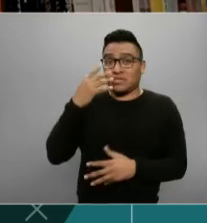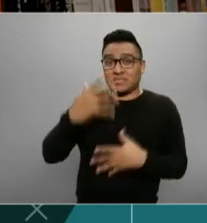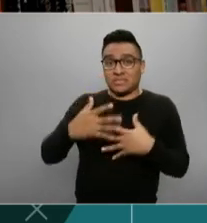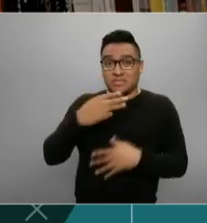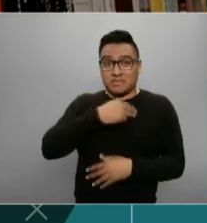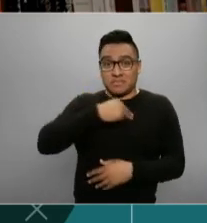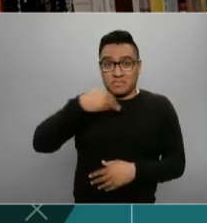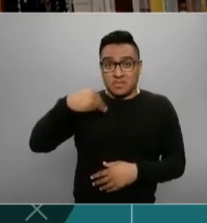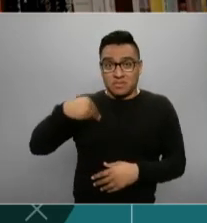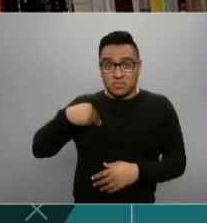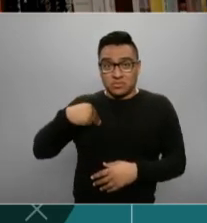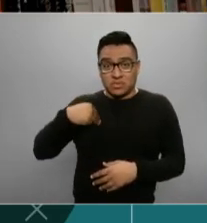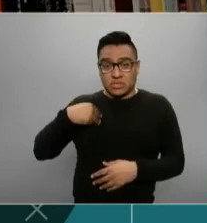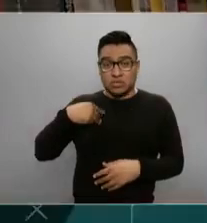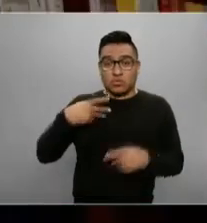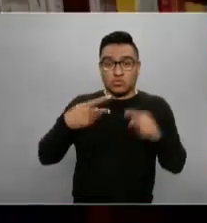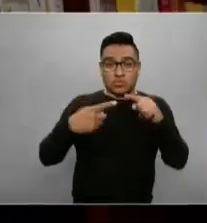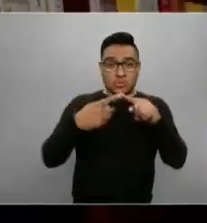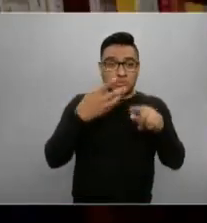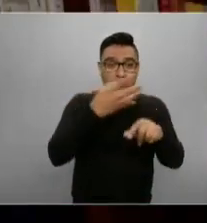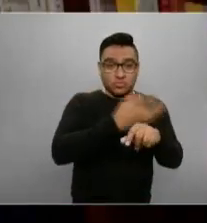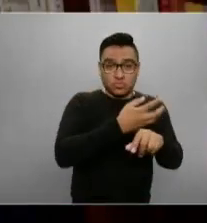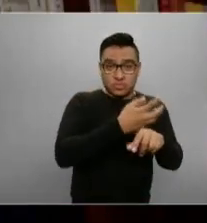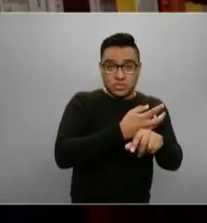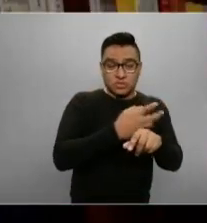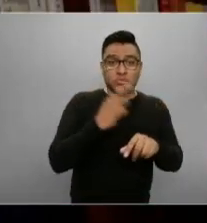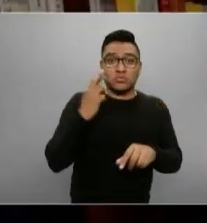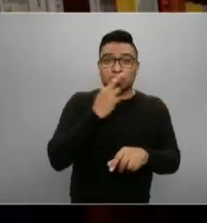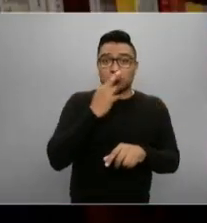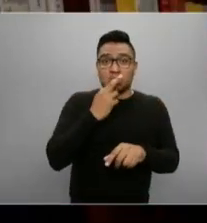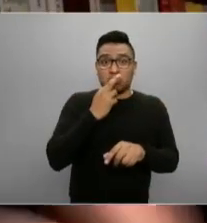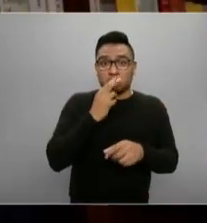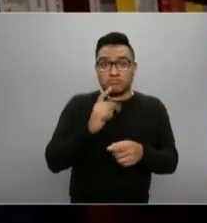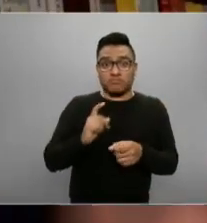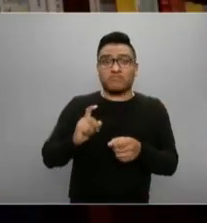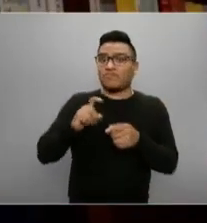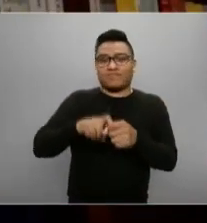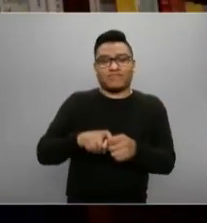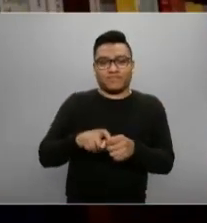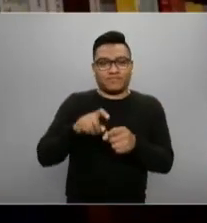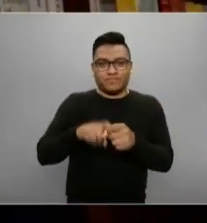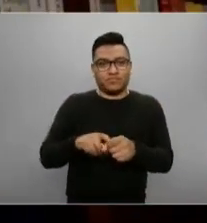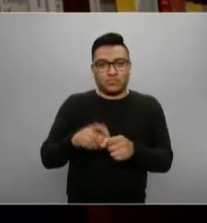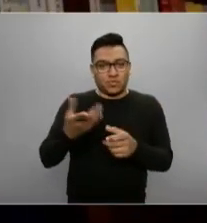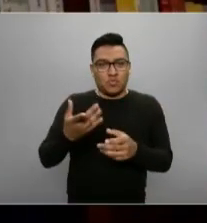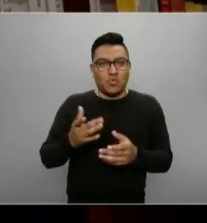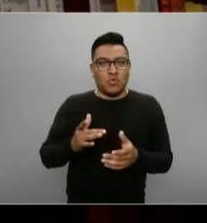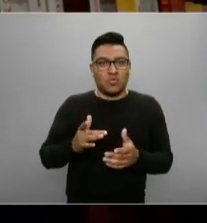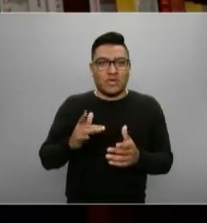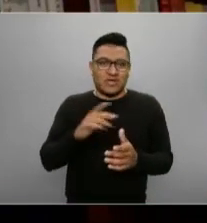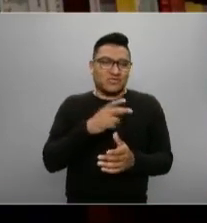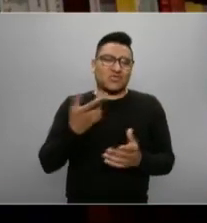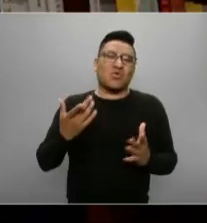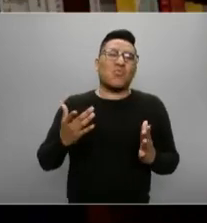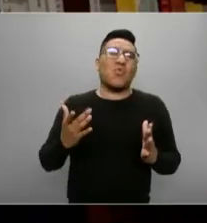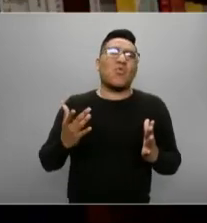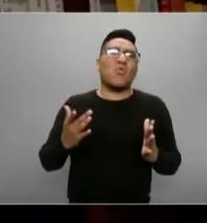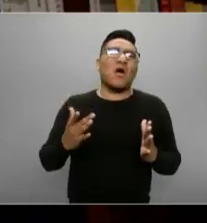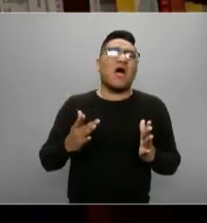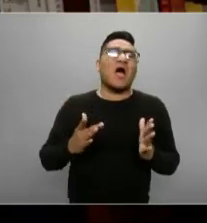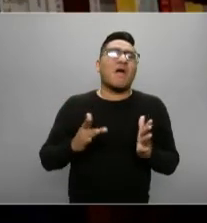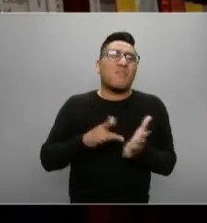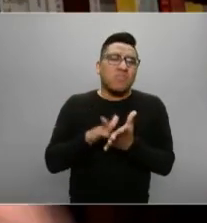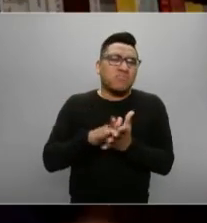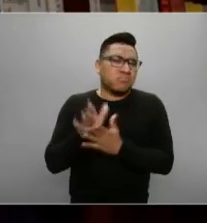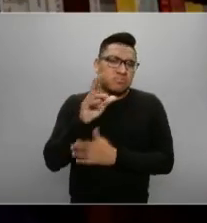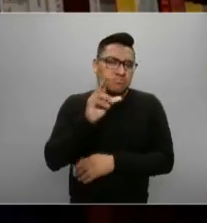no se han sumado ni los Estados Unidos ni Rusia. Habitualmente ellos no copatrocinan, también debo decirlo.